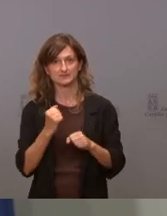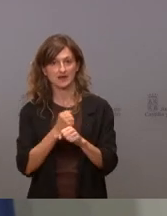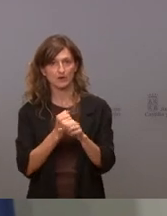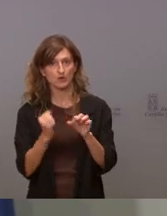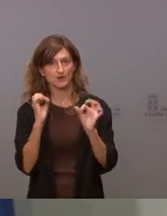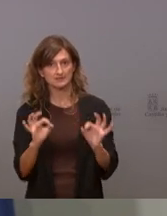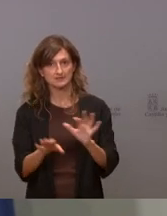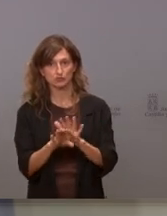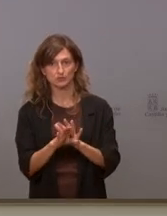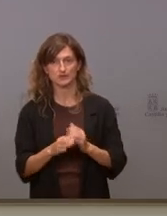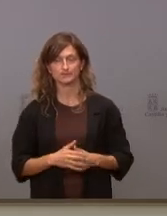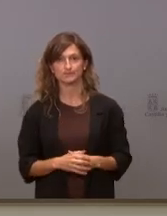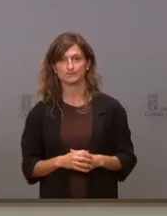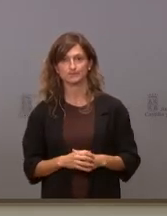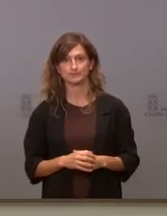vamos a seguir.